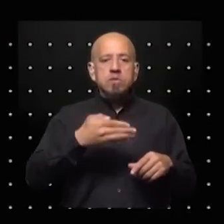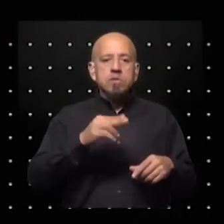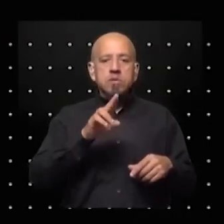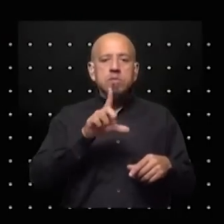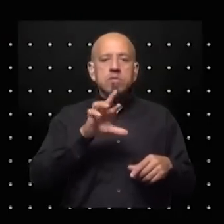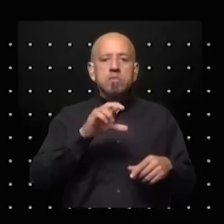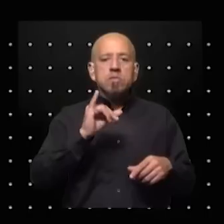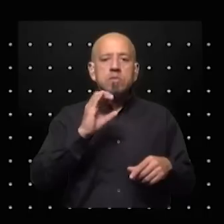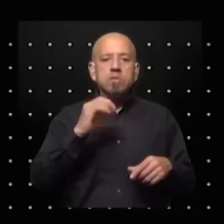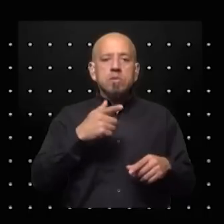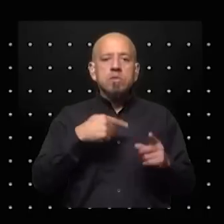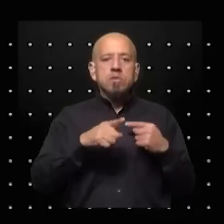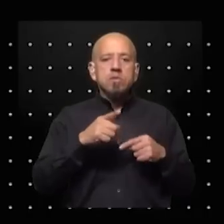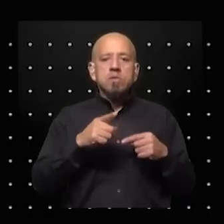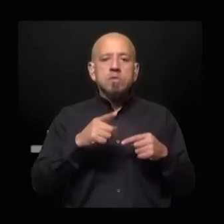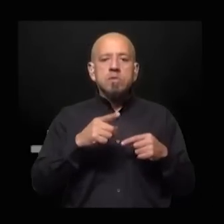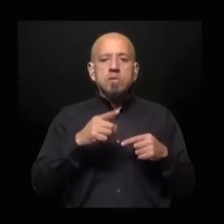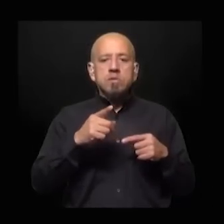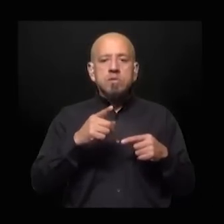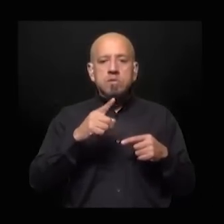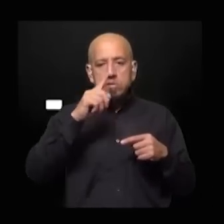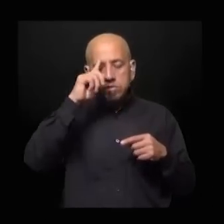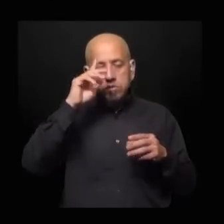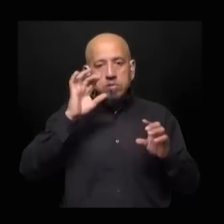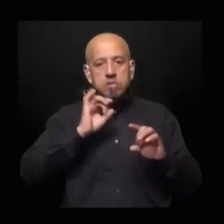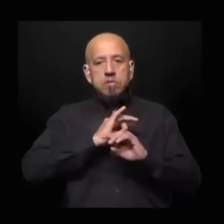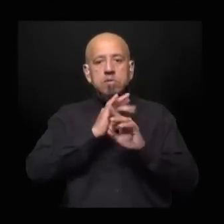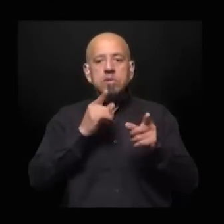en las últimas semanas ha quedado en evidencia que no tiene ninguna